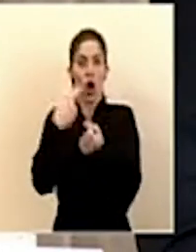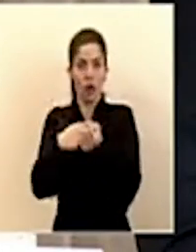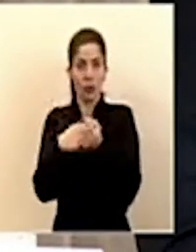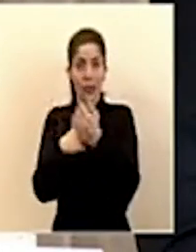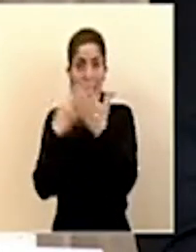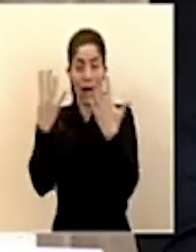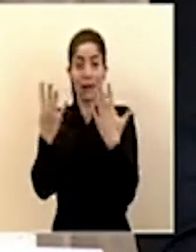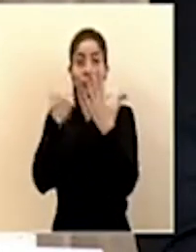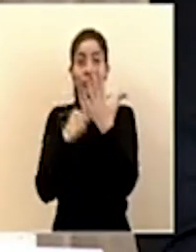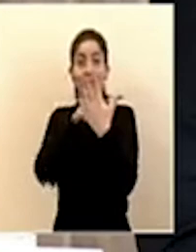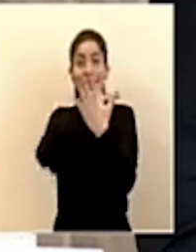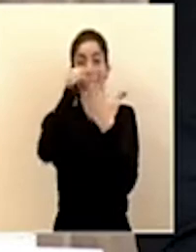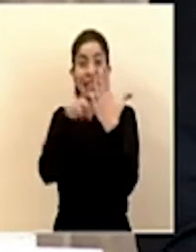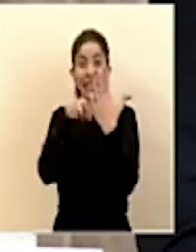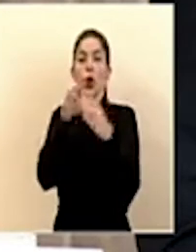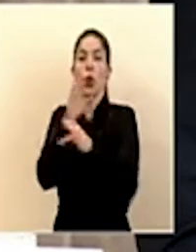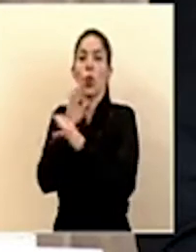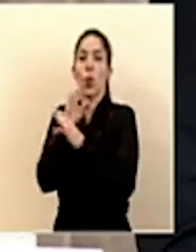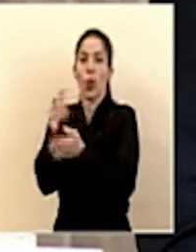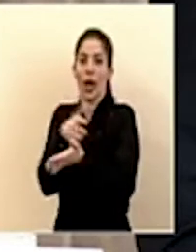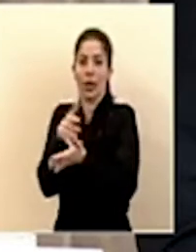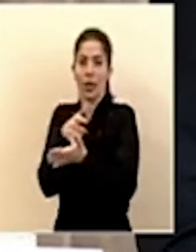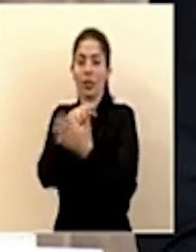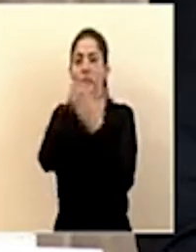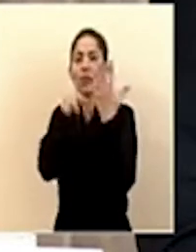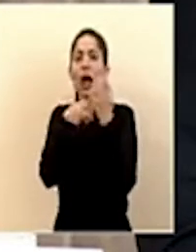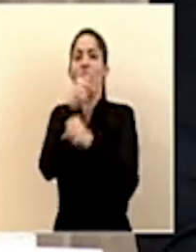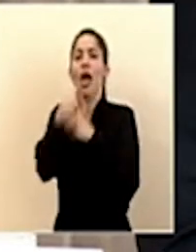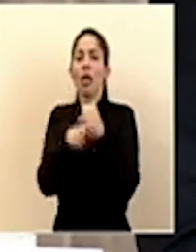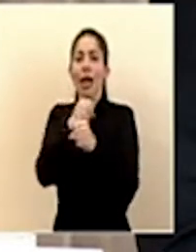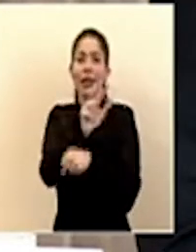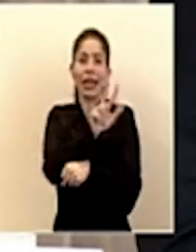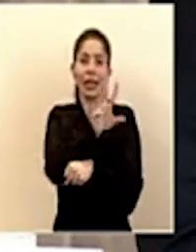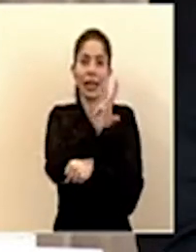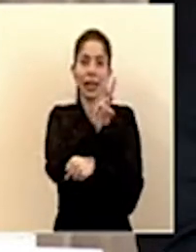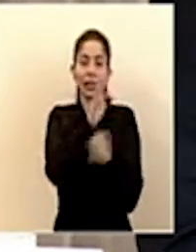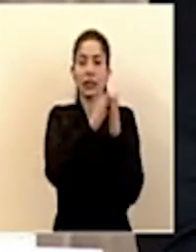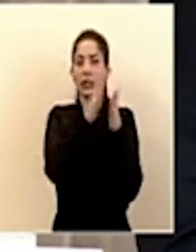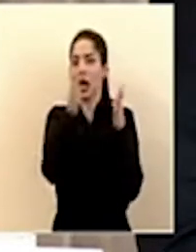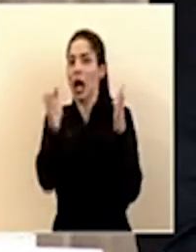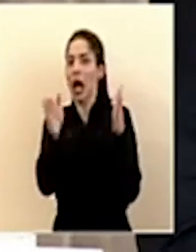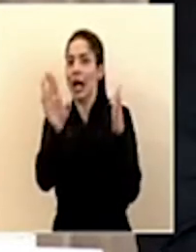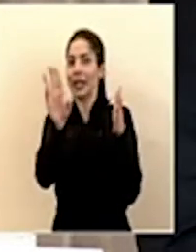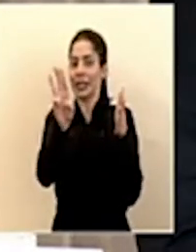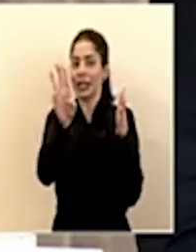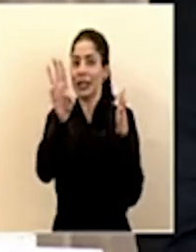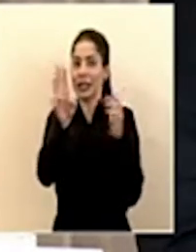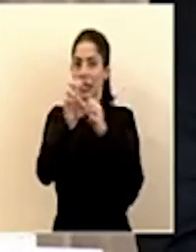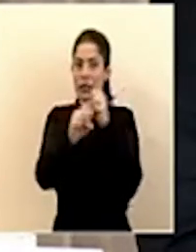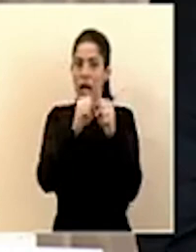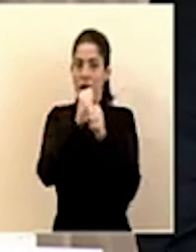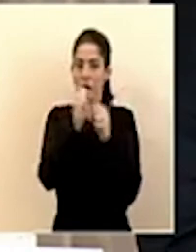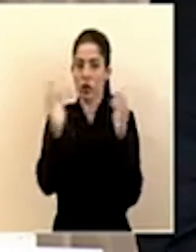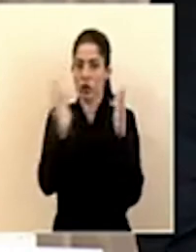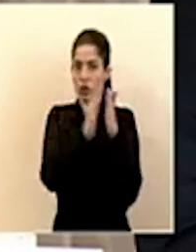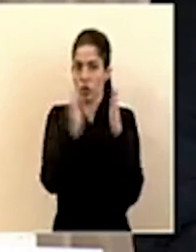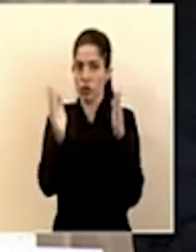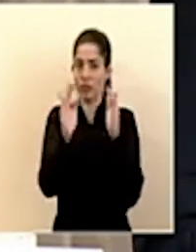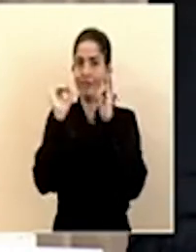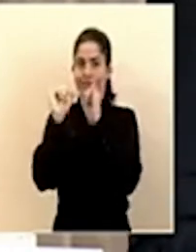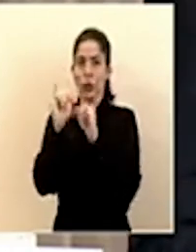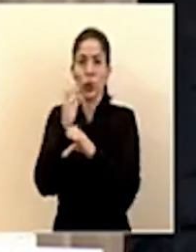cuidados intensivos con edades que van desde los 36 hasta los 66 años